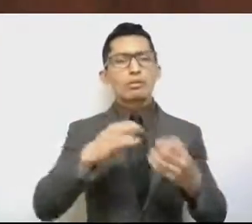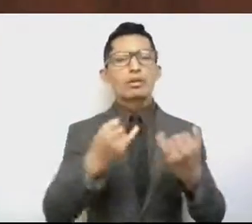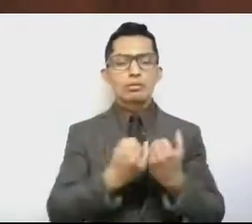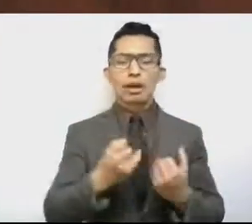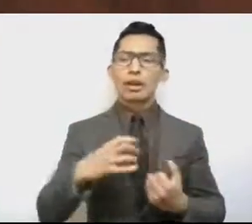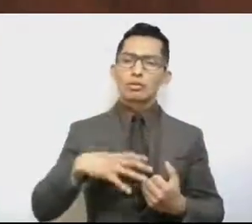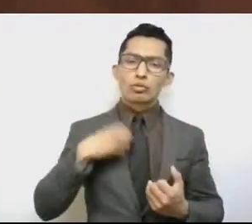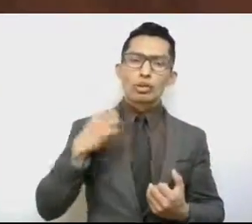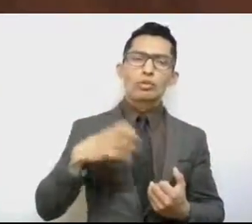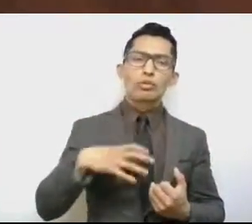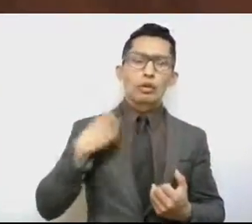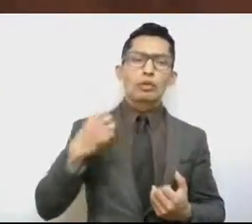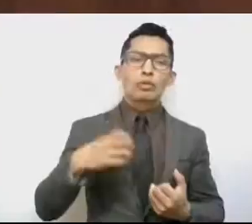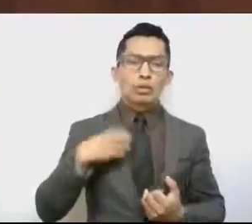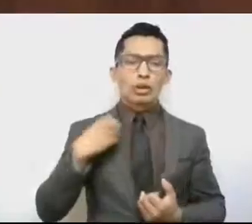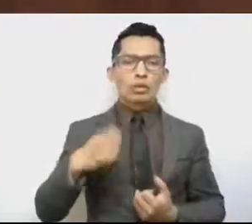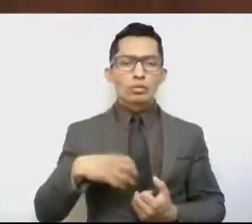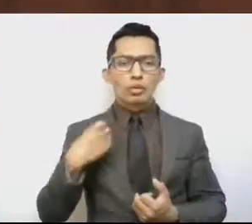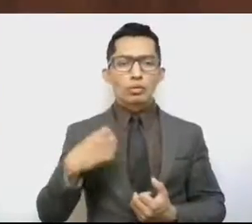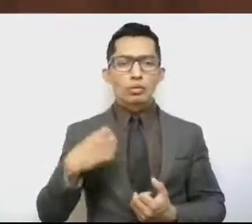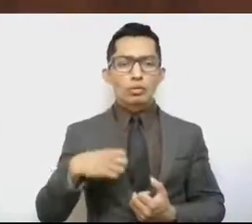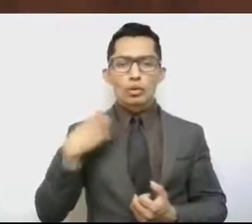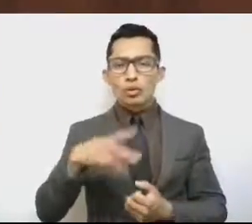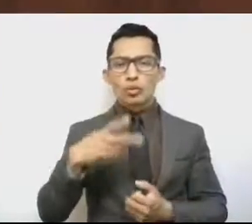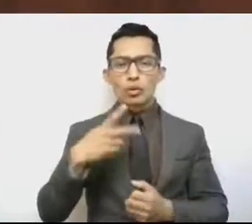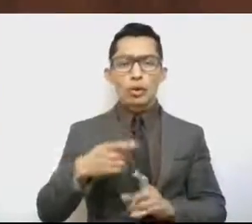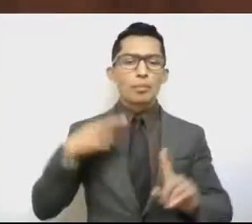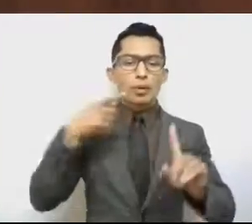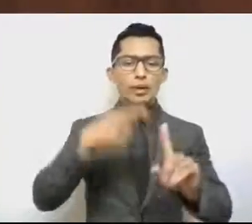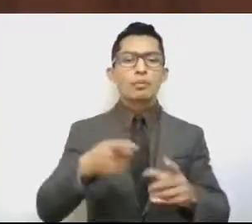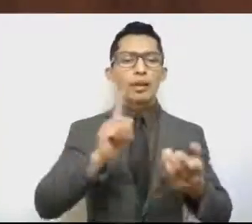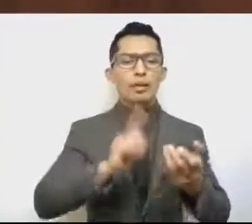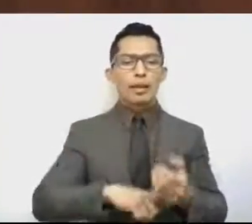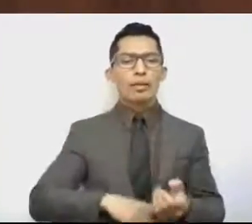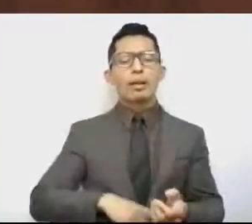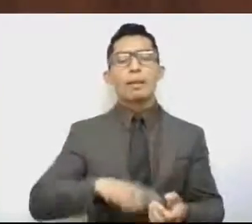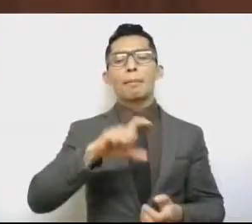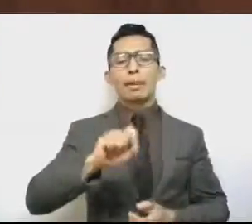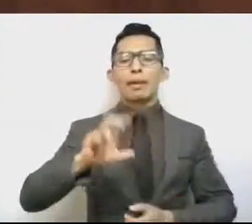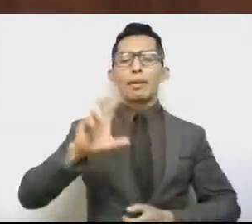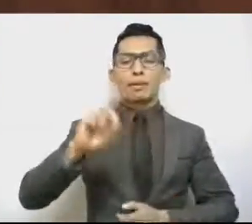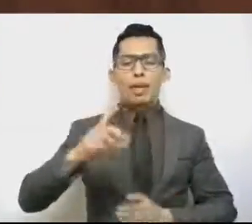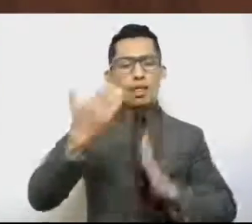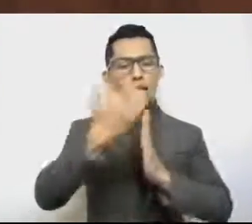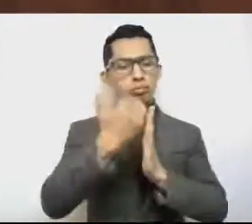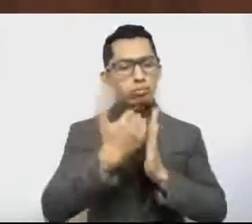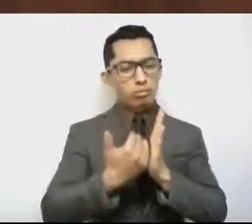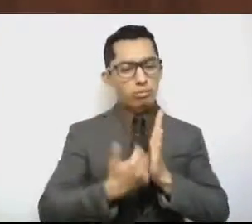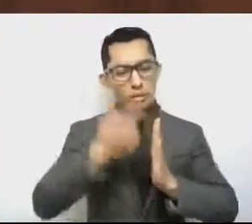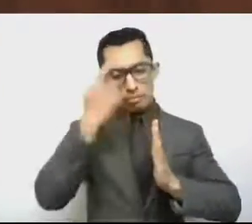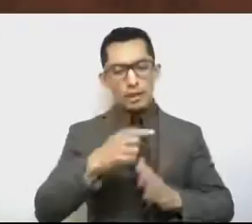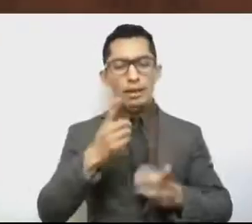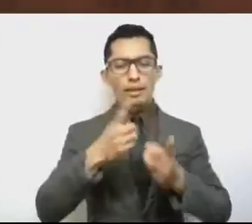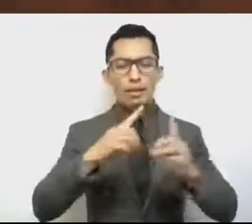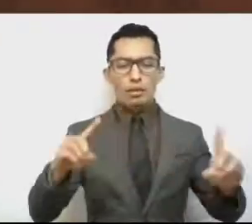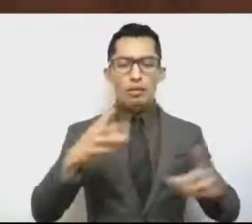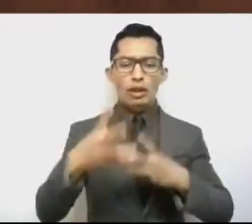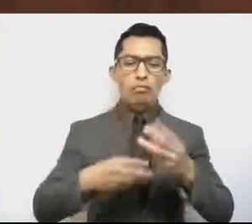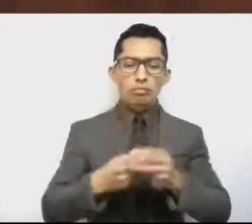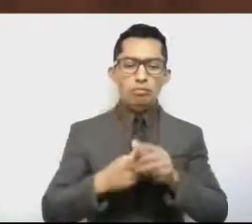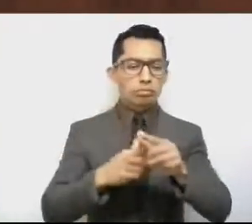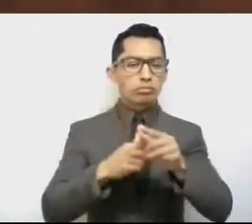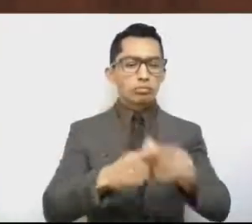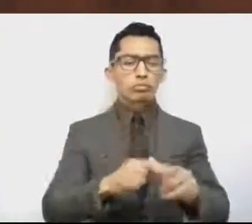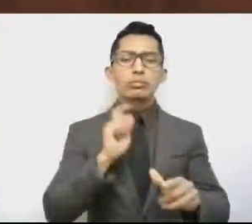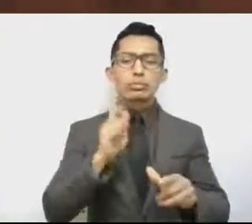en la consecución de los objetivos de la Agenda 2030 para el desarrollo sostenible, procurando que